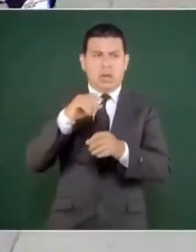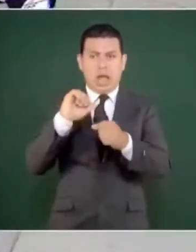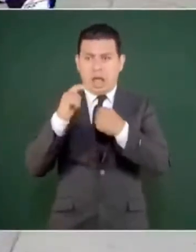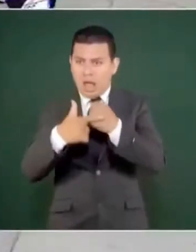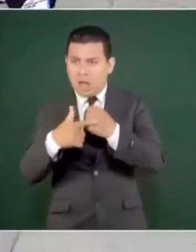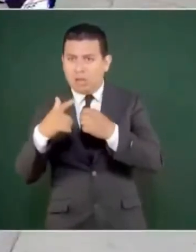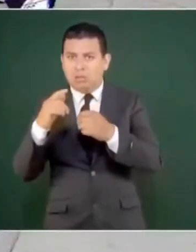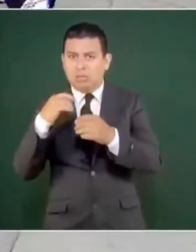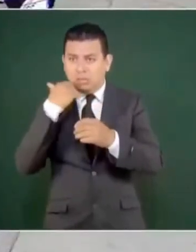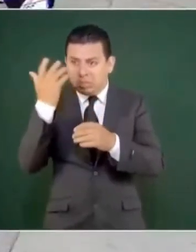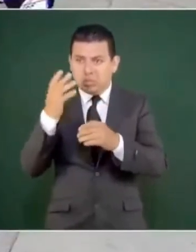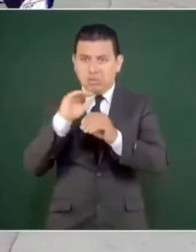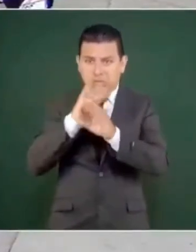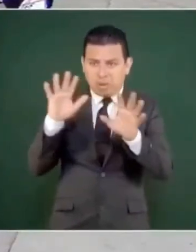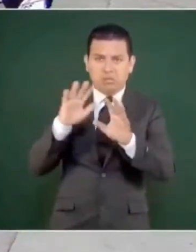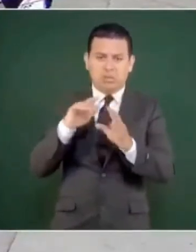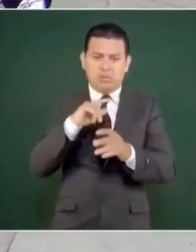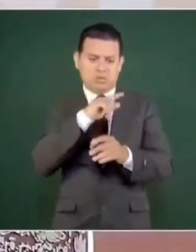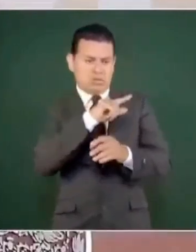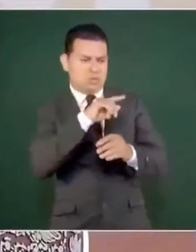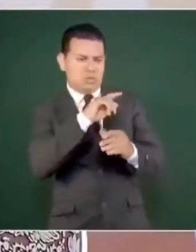al Reforma.